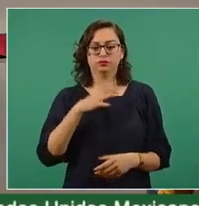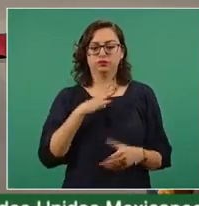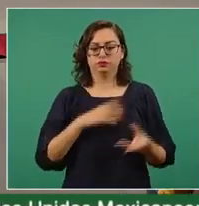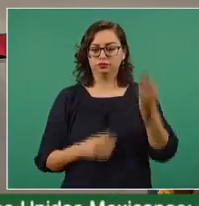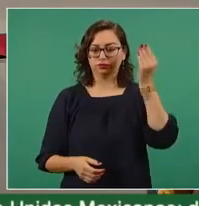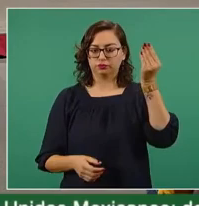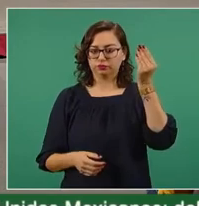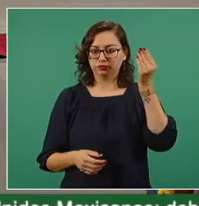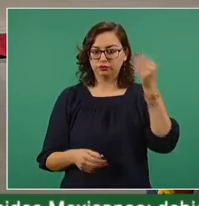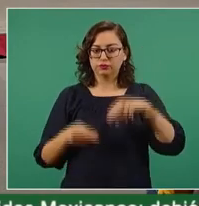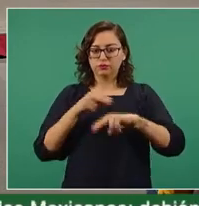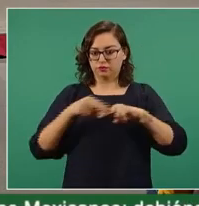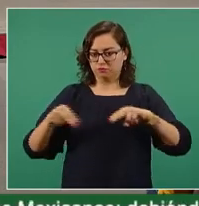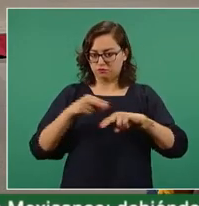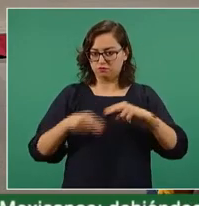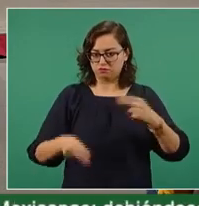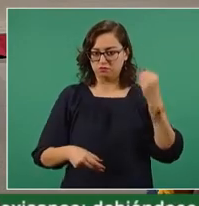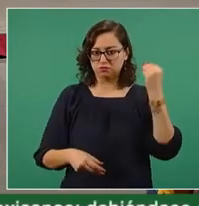lo traigo, mire.